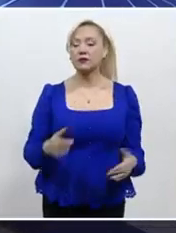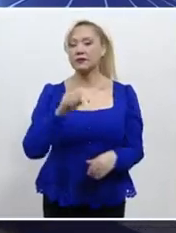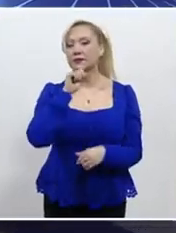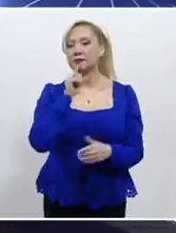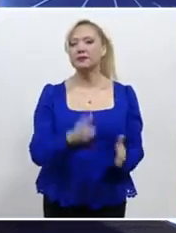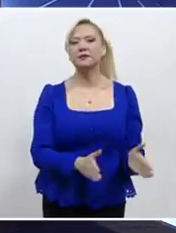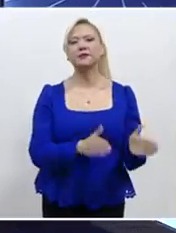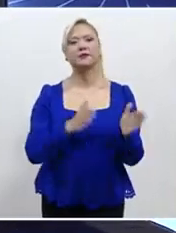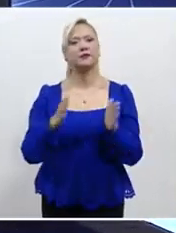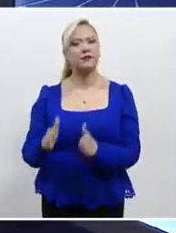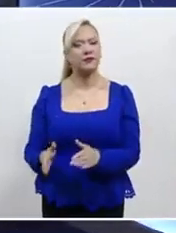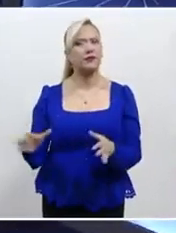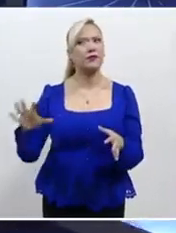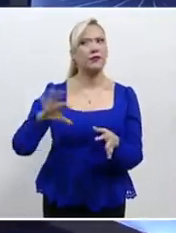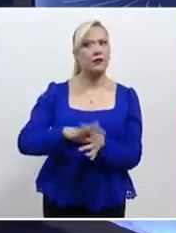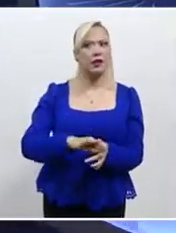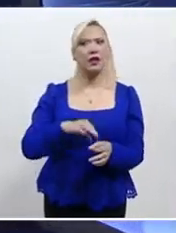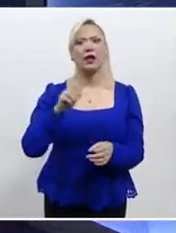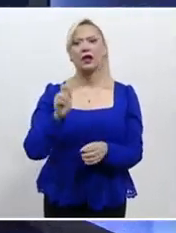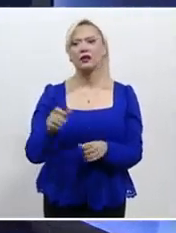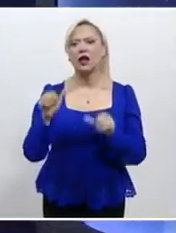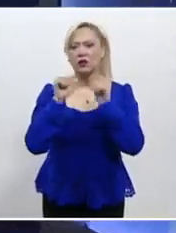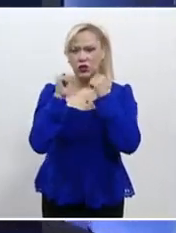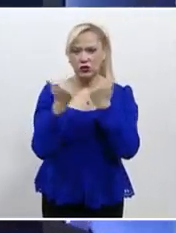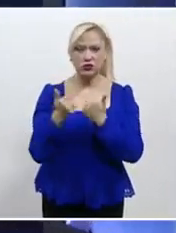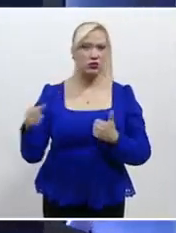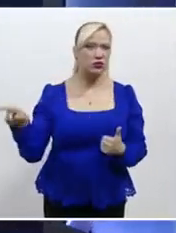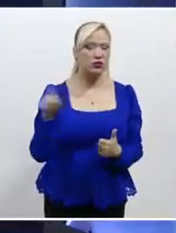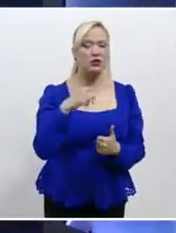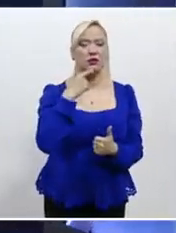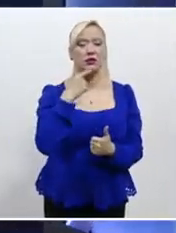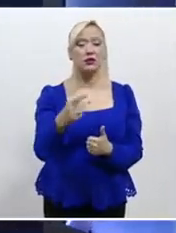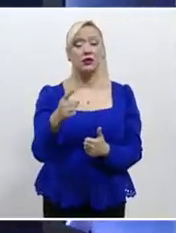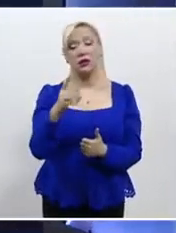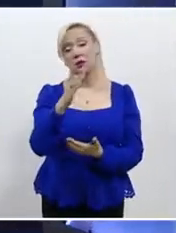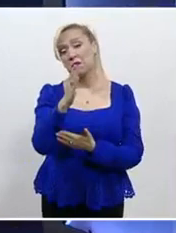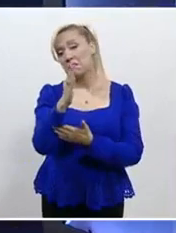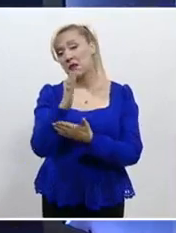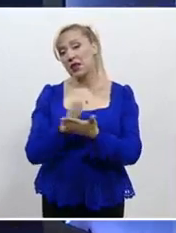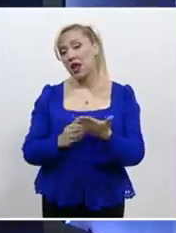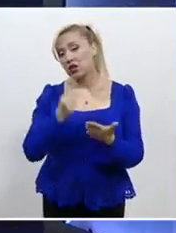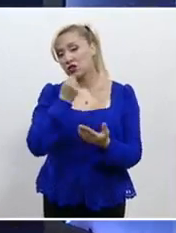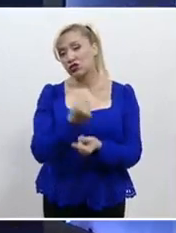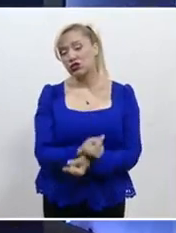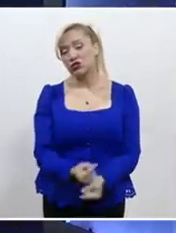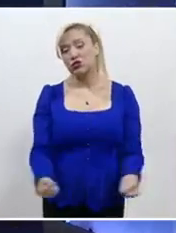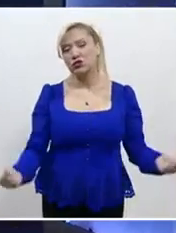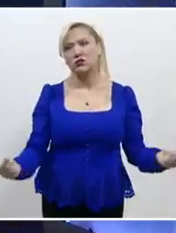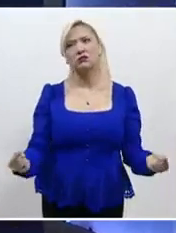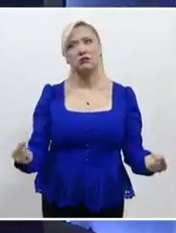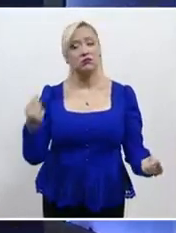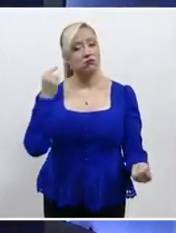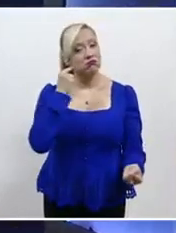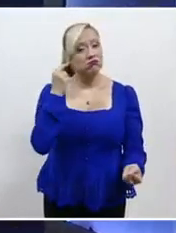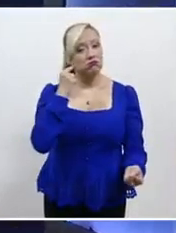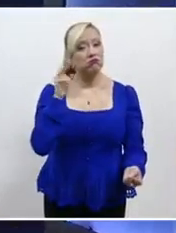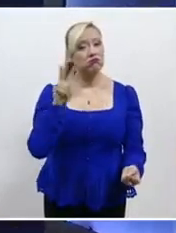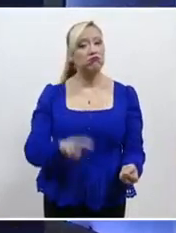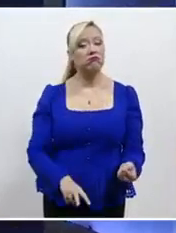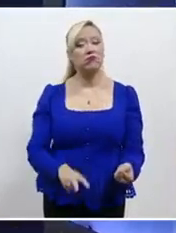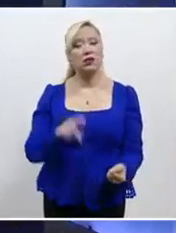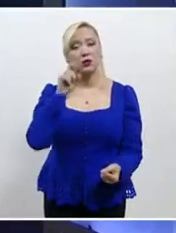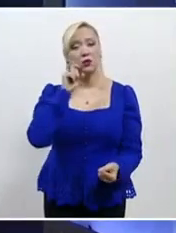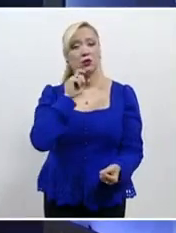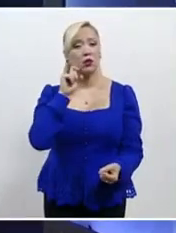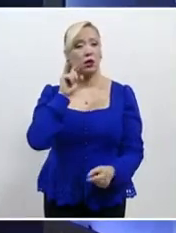relacionados, organizaciones de la sociedad civil advirtieron que casi la mitad de los infantes en México son víctimas de violencia